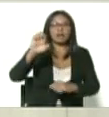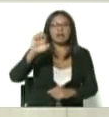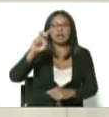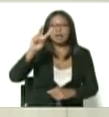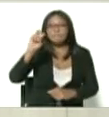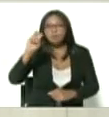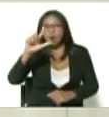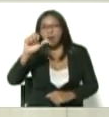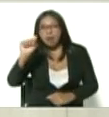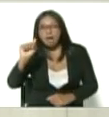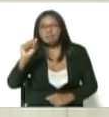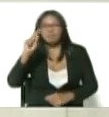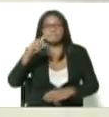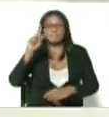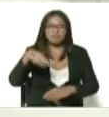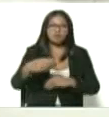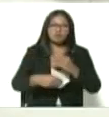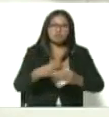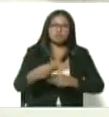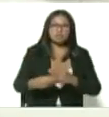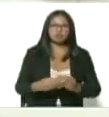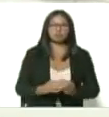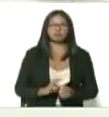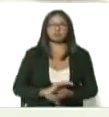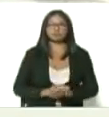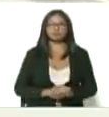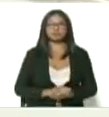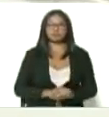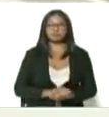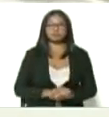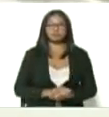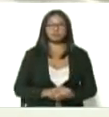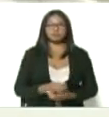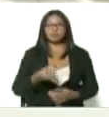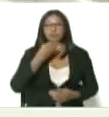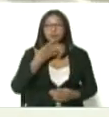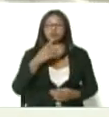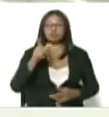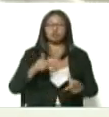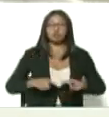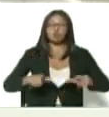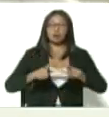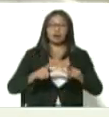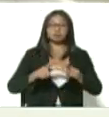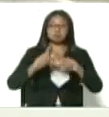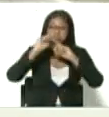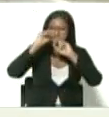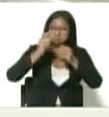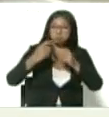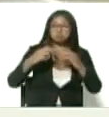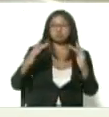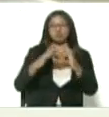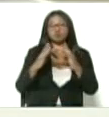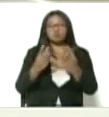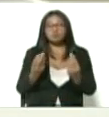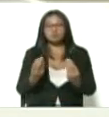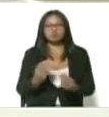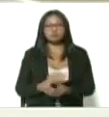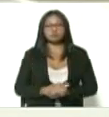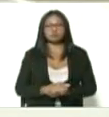García si mal no me equivoco contra el MERS bueno un centro reconocido y por eso hoy la vacuna Sputnik